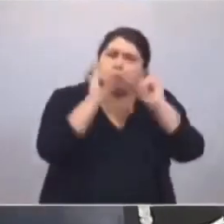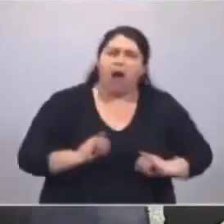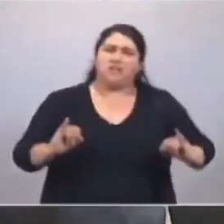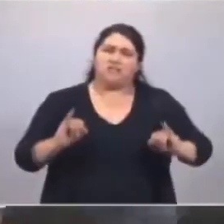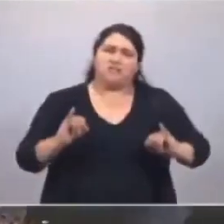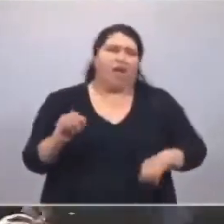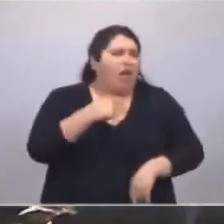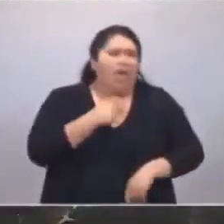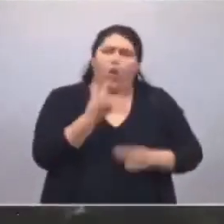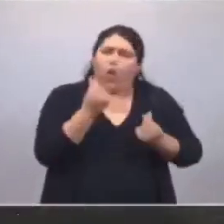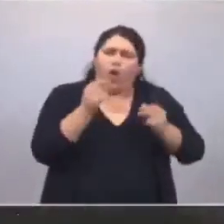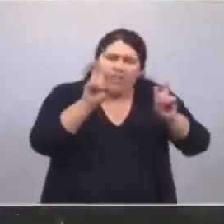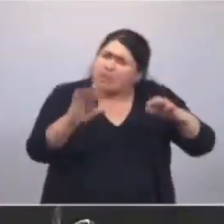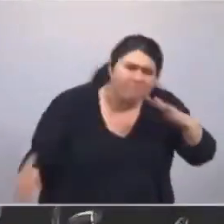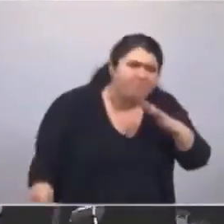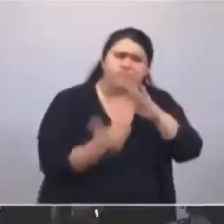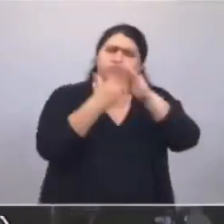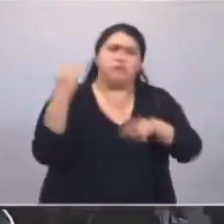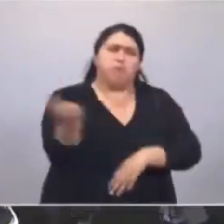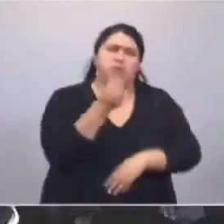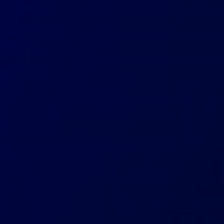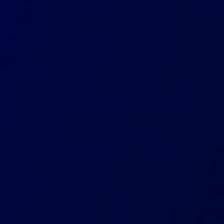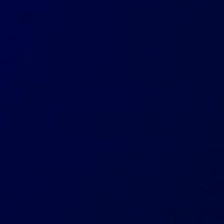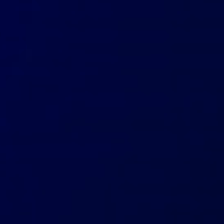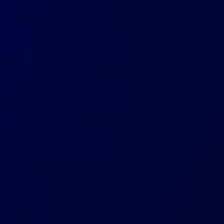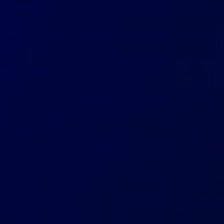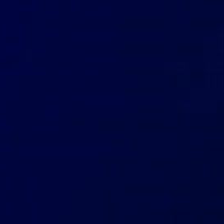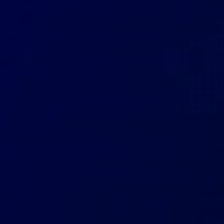valores que representen a Unión por la Patria.